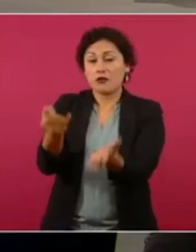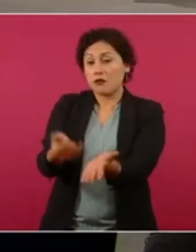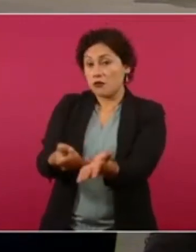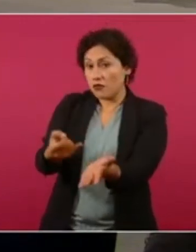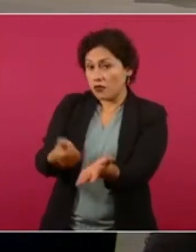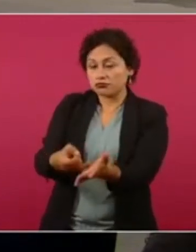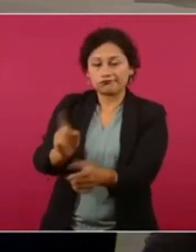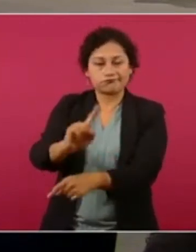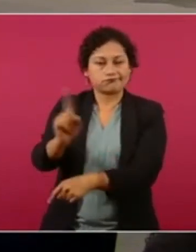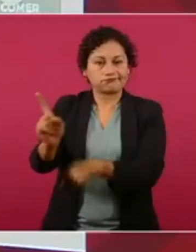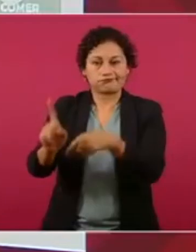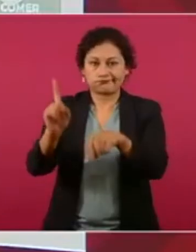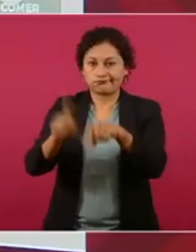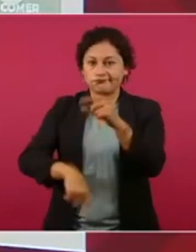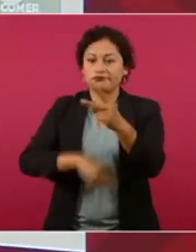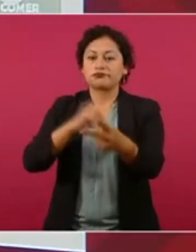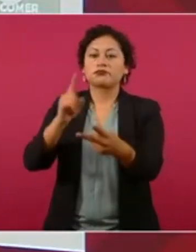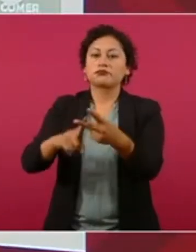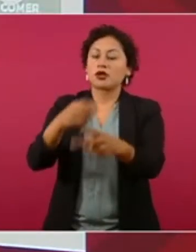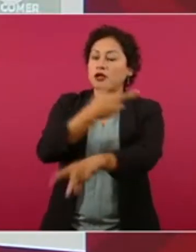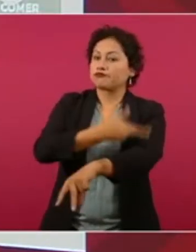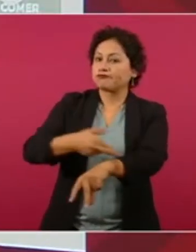sin trámites burocráticos.